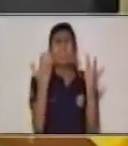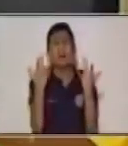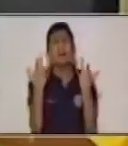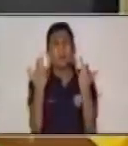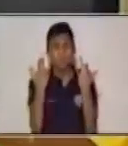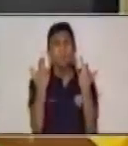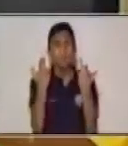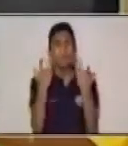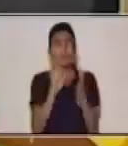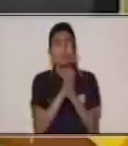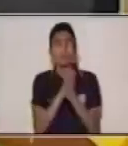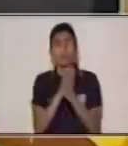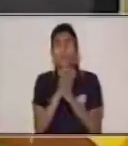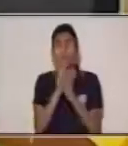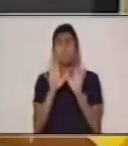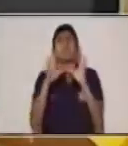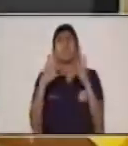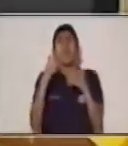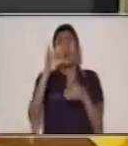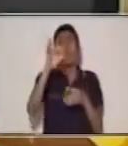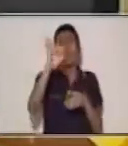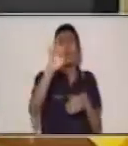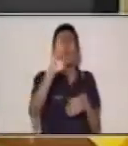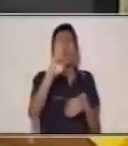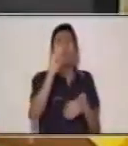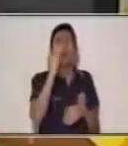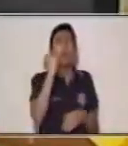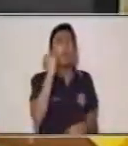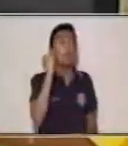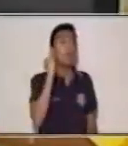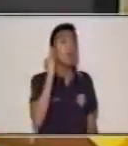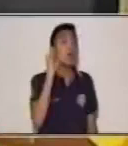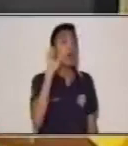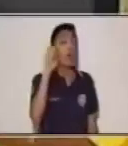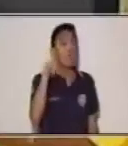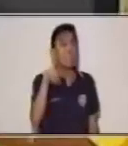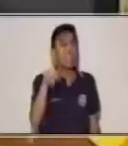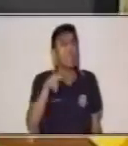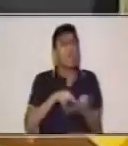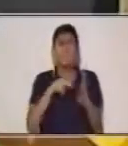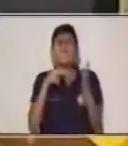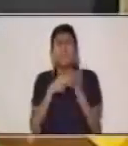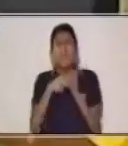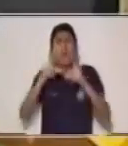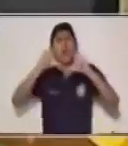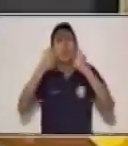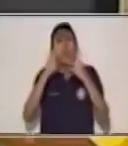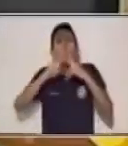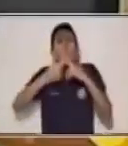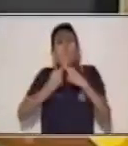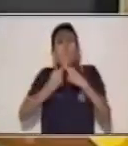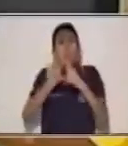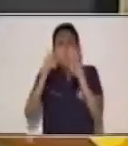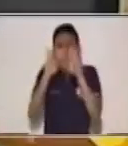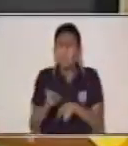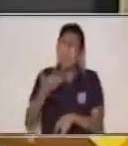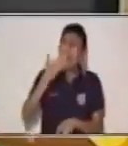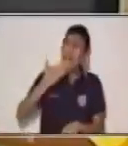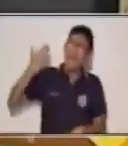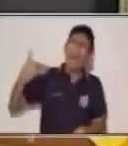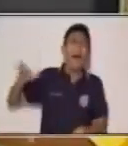origen del cuento. El origen también se remonta al origen de la humanidad. La necesidad de las personas de